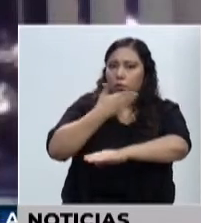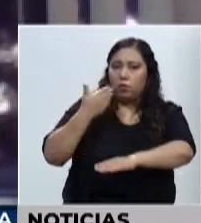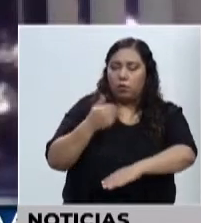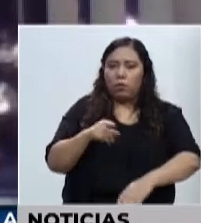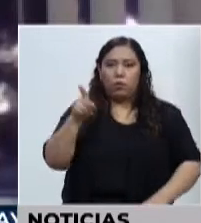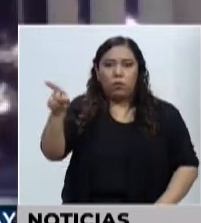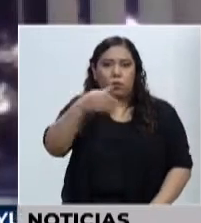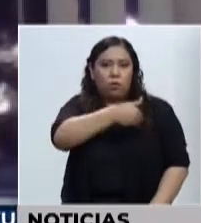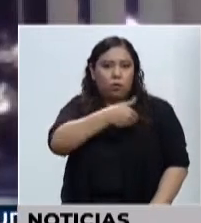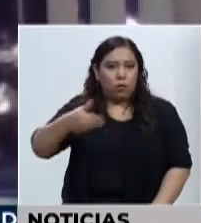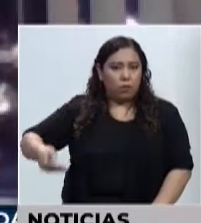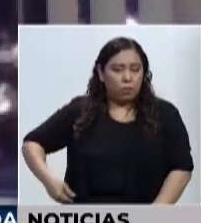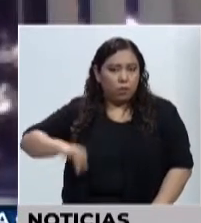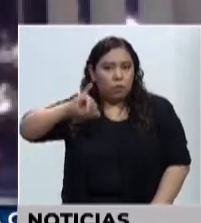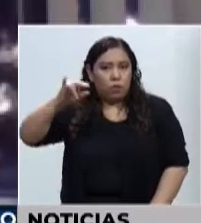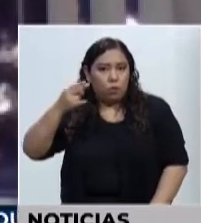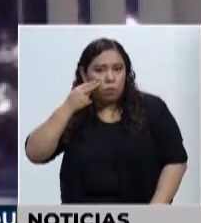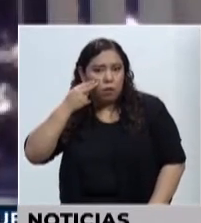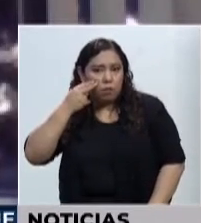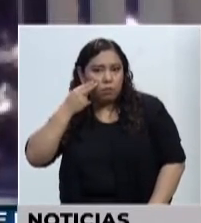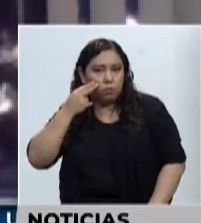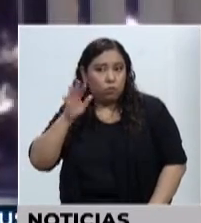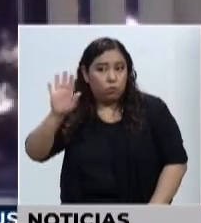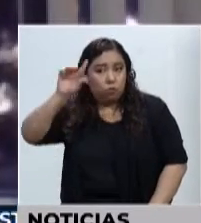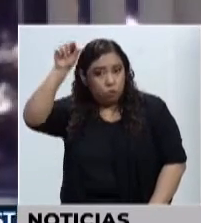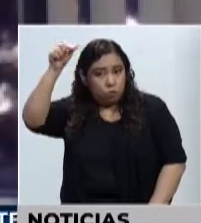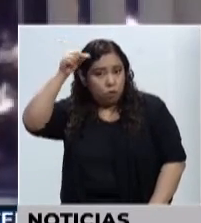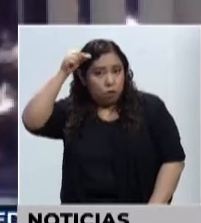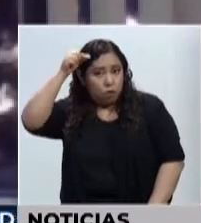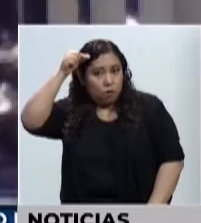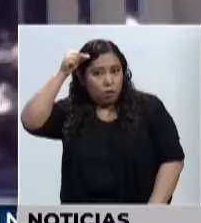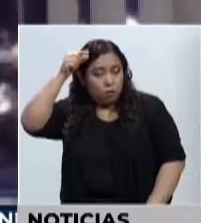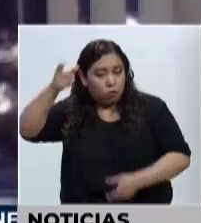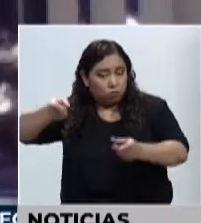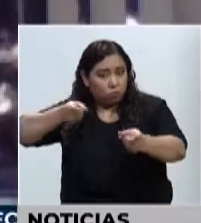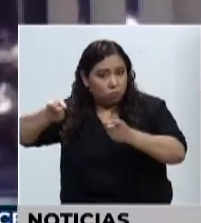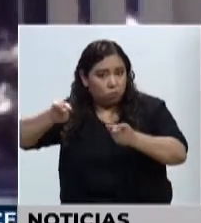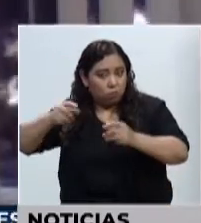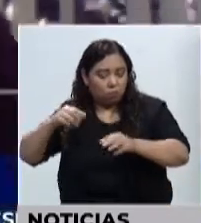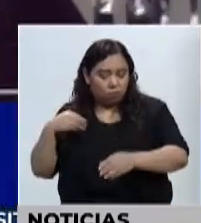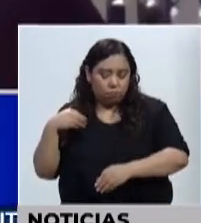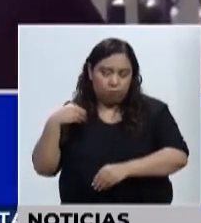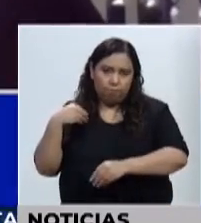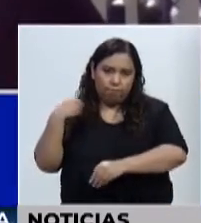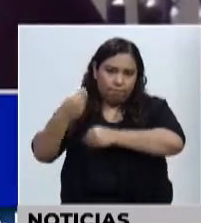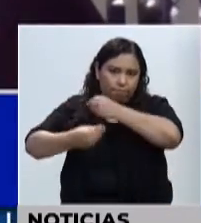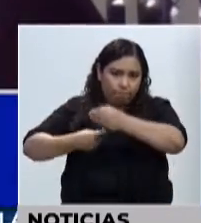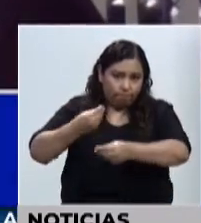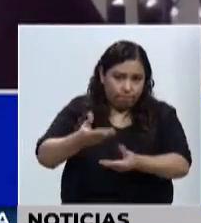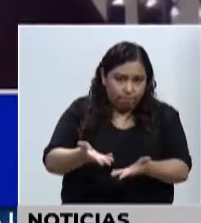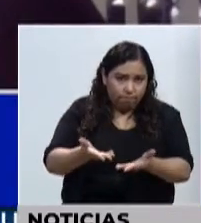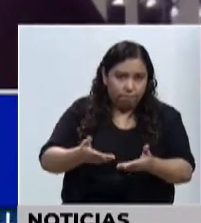presidente de dejar un legado de su gobierno. Licenciada, debo de hacerle esta pregunta